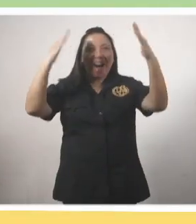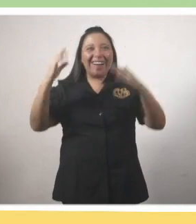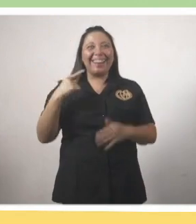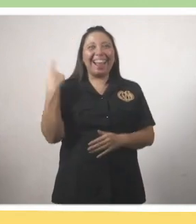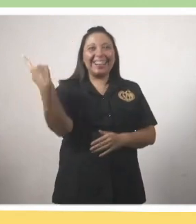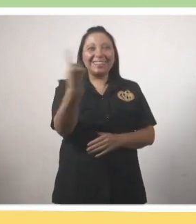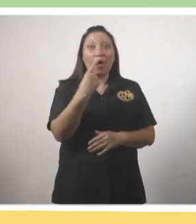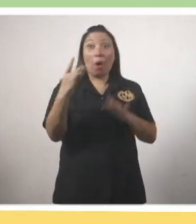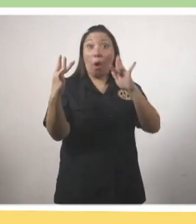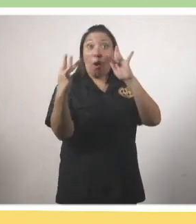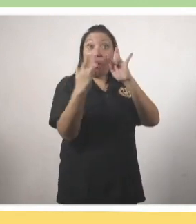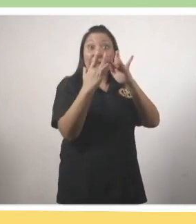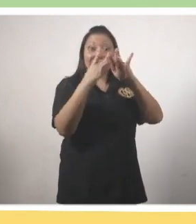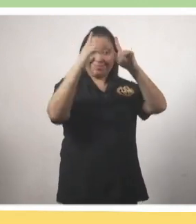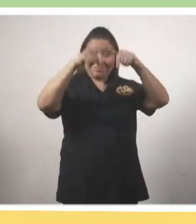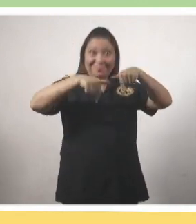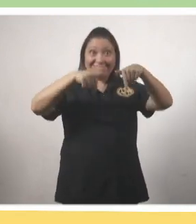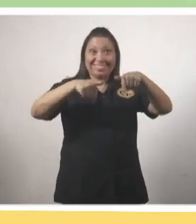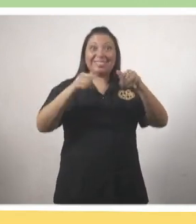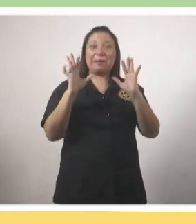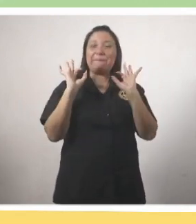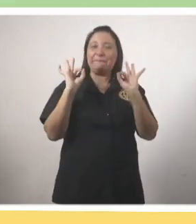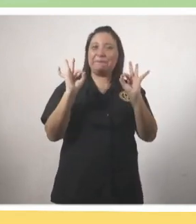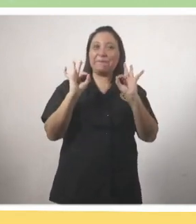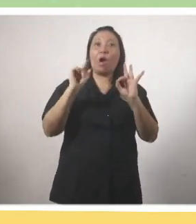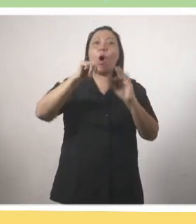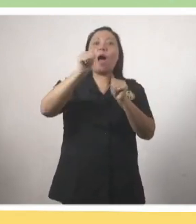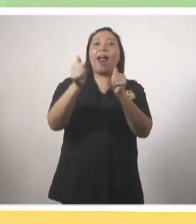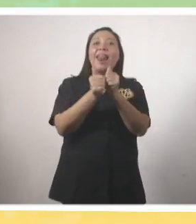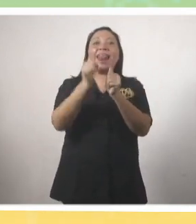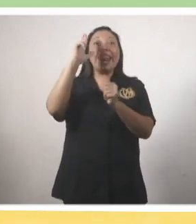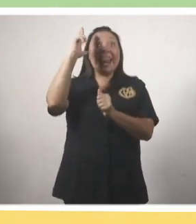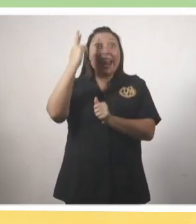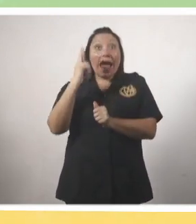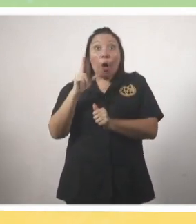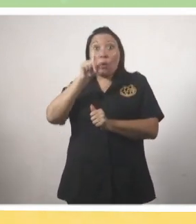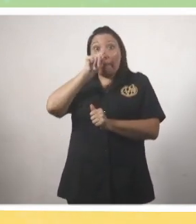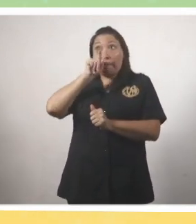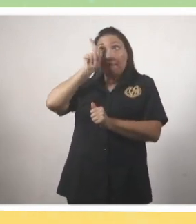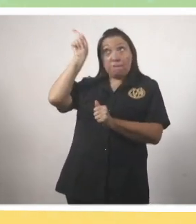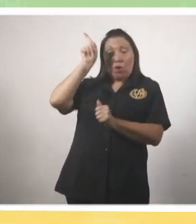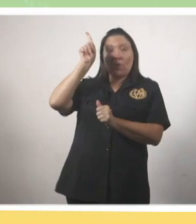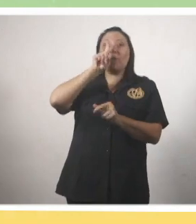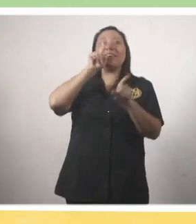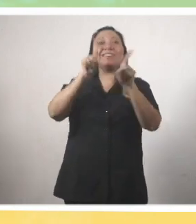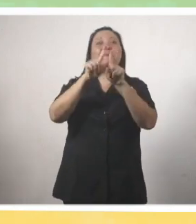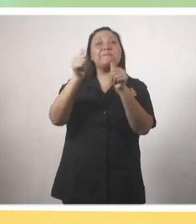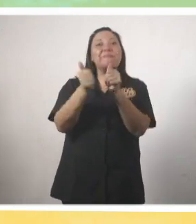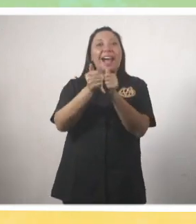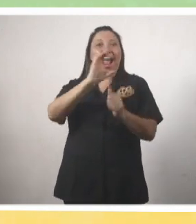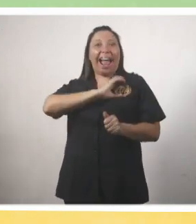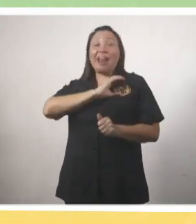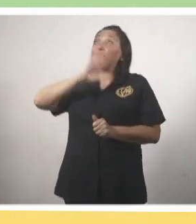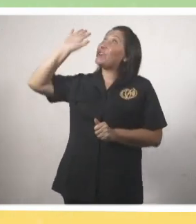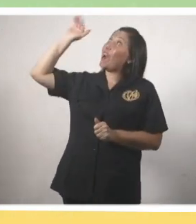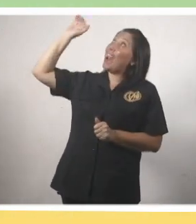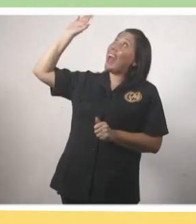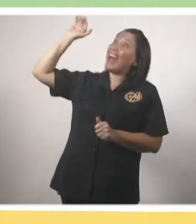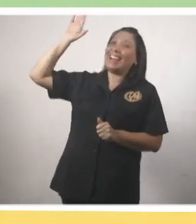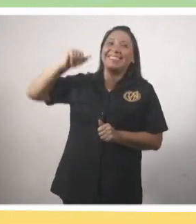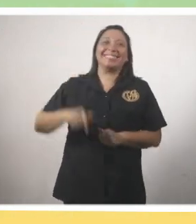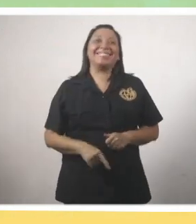bueno que ya llegaste hasta esta parte de la sesión Hoy te acompaña Laura Y el pollo Y también nos acompaña Carmen Hola Carmen